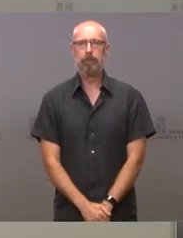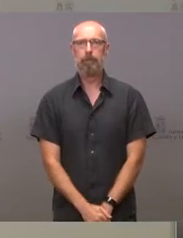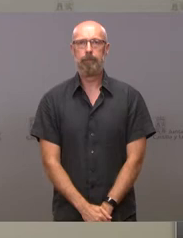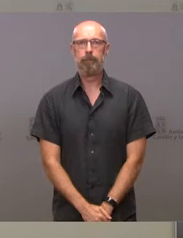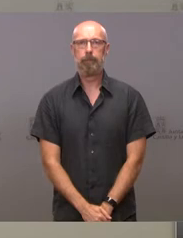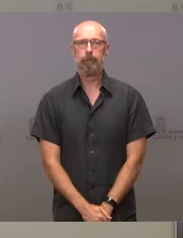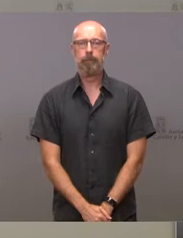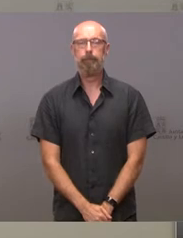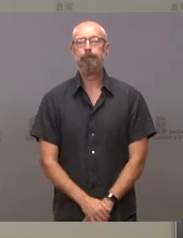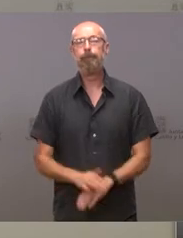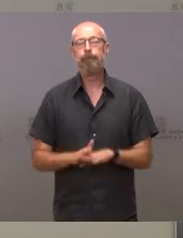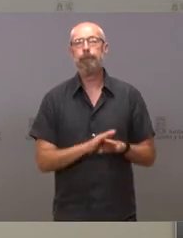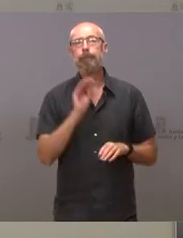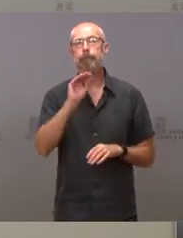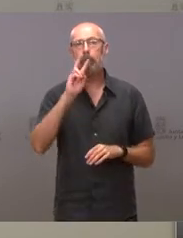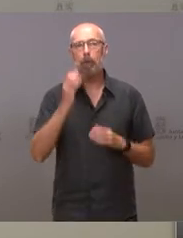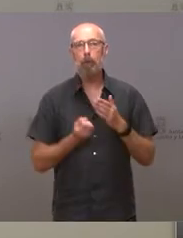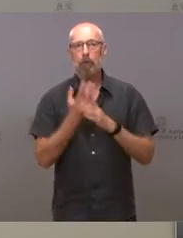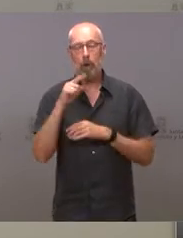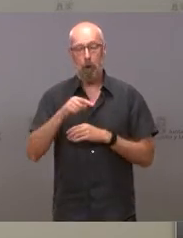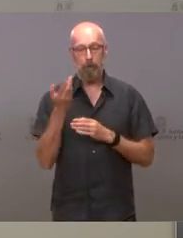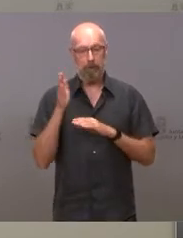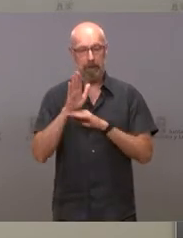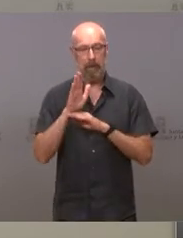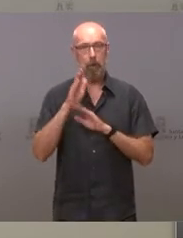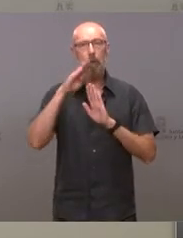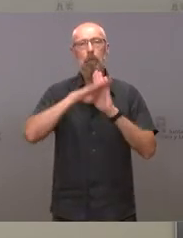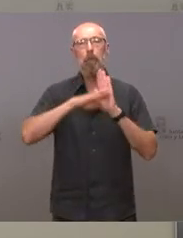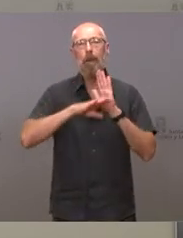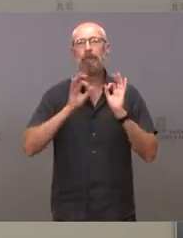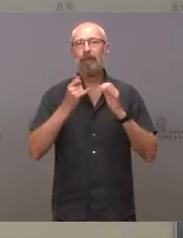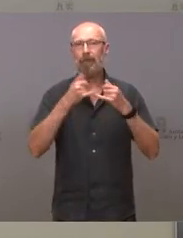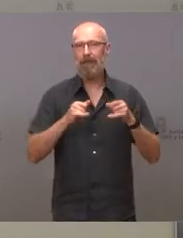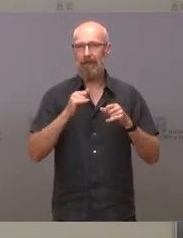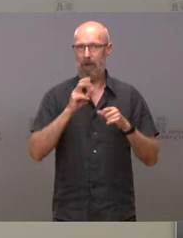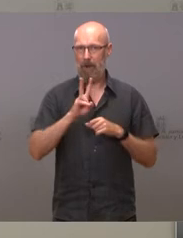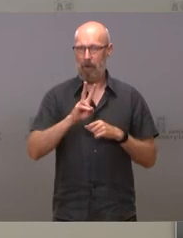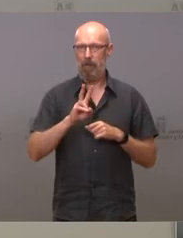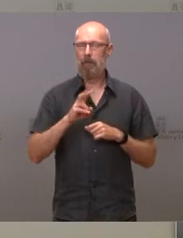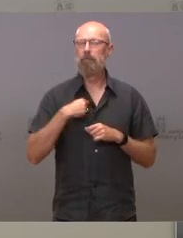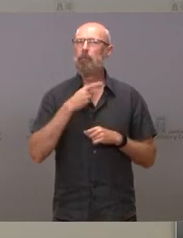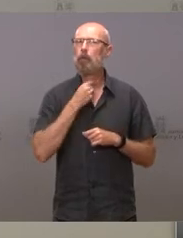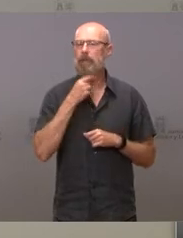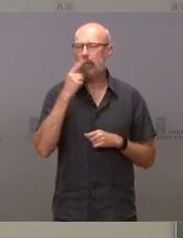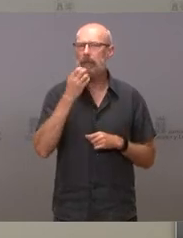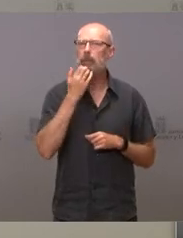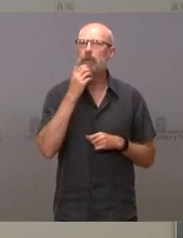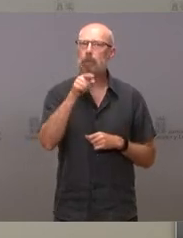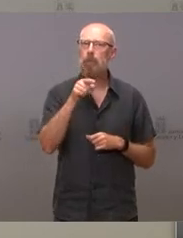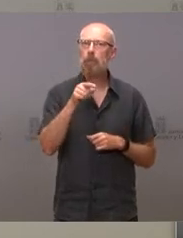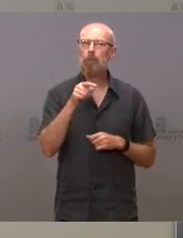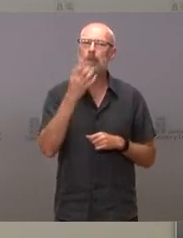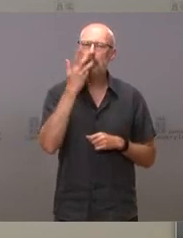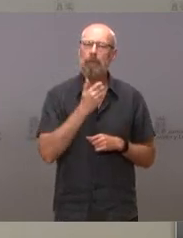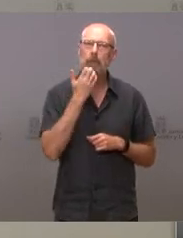Buenos días. Hoy se ha presentado el programa de fiestas de Valladolid. Me gustaría saber si usted hubiera sido partidario, un poco a raíz de los